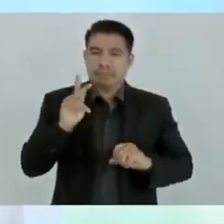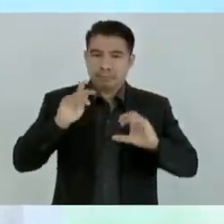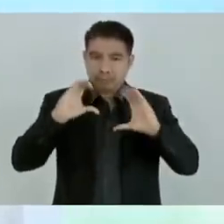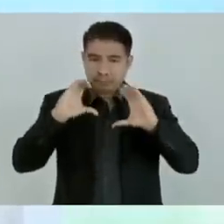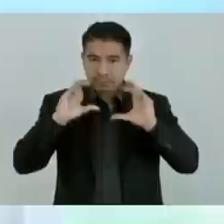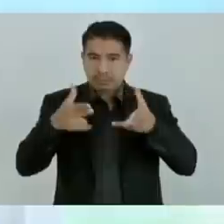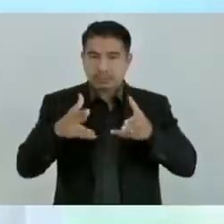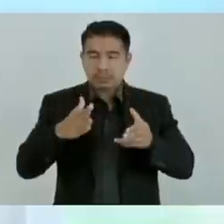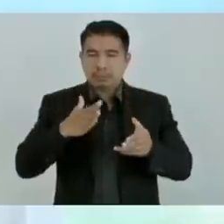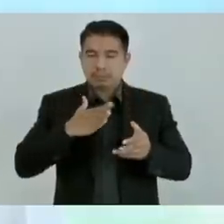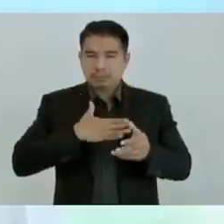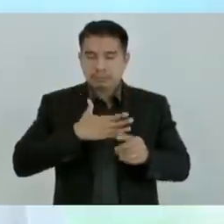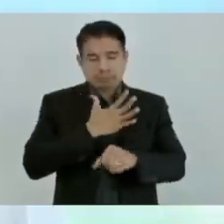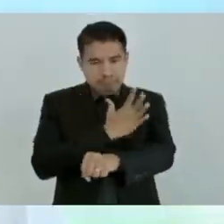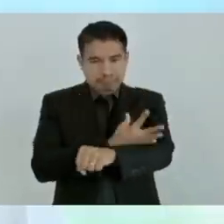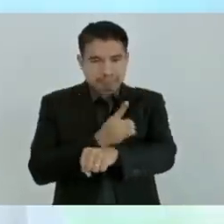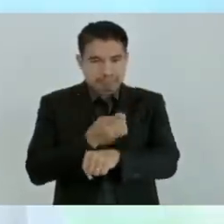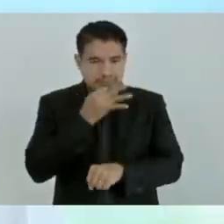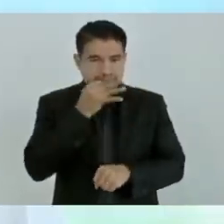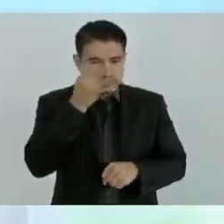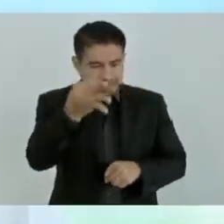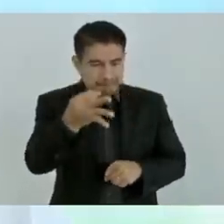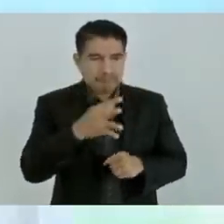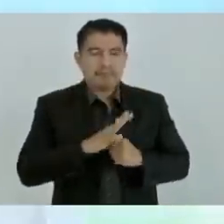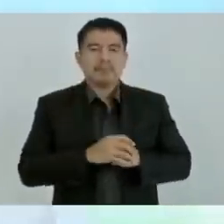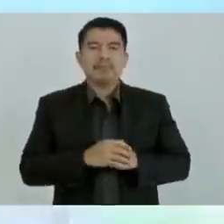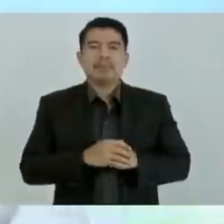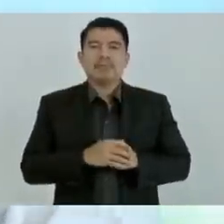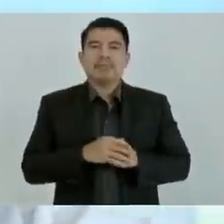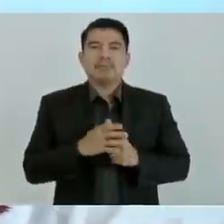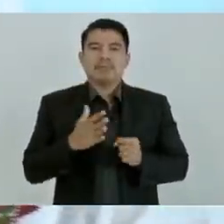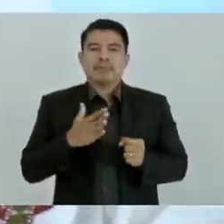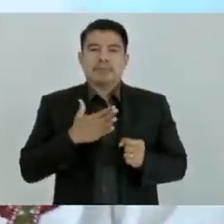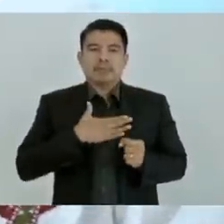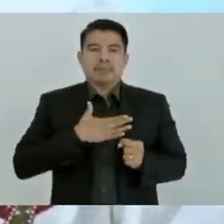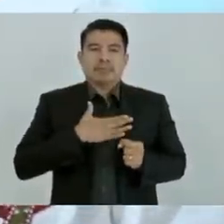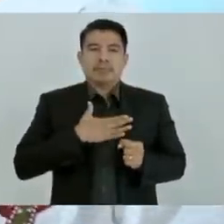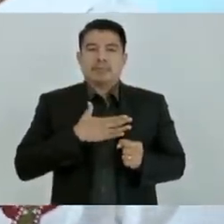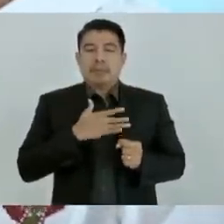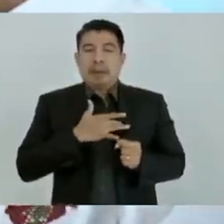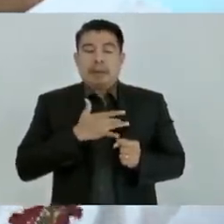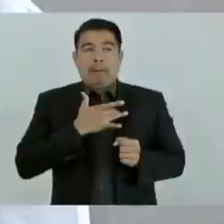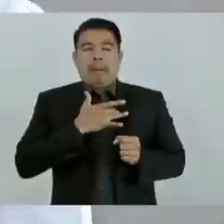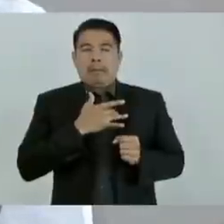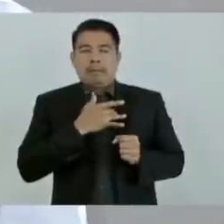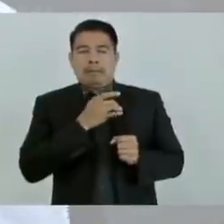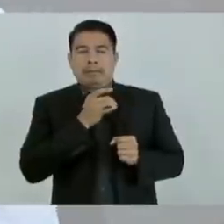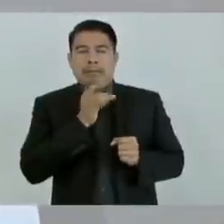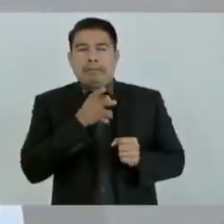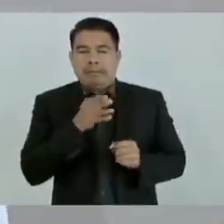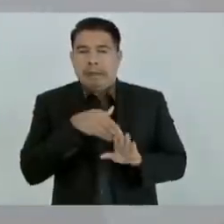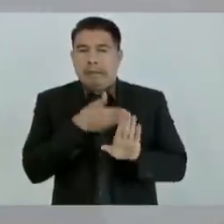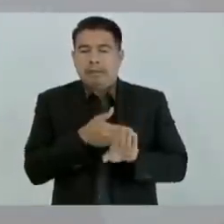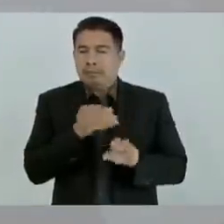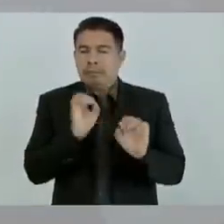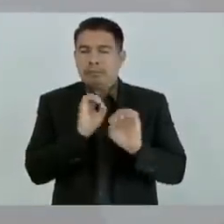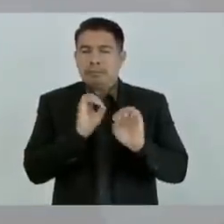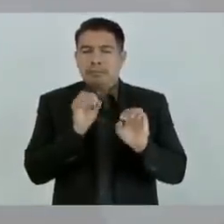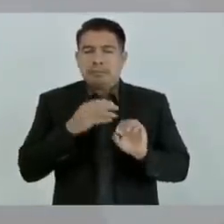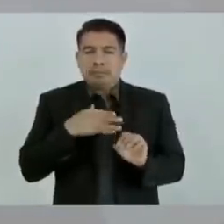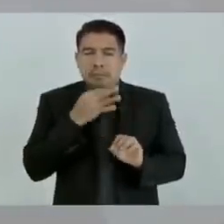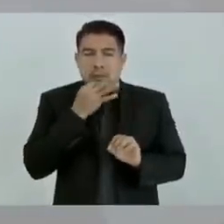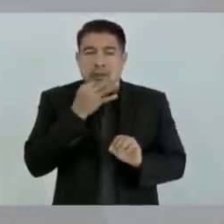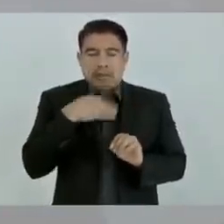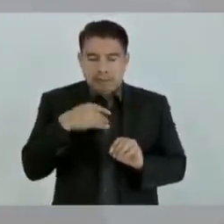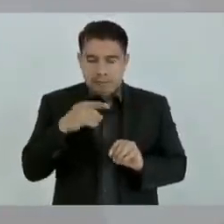manera sincera, no quiero herir susceptibilidades, no quiero que haya